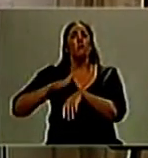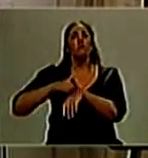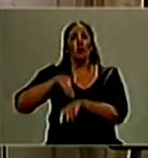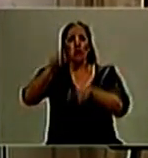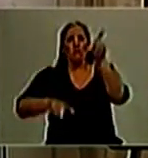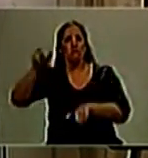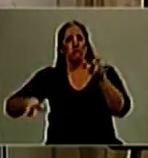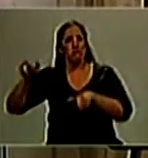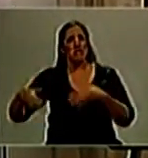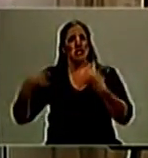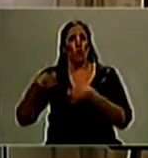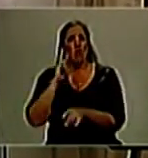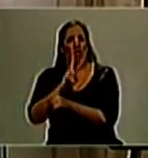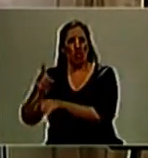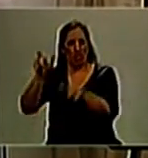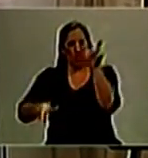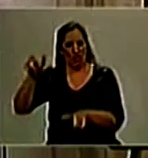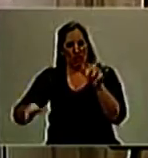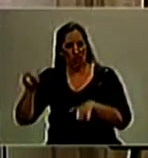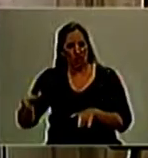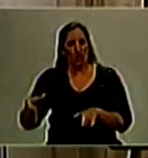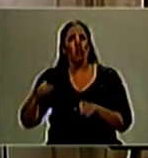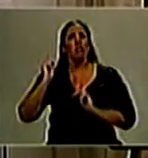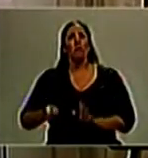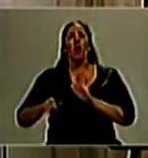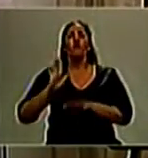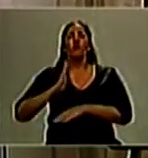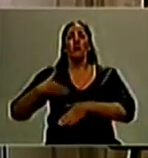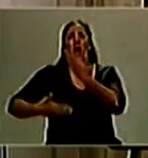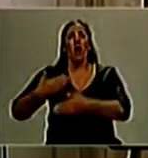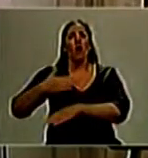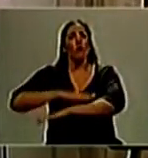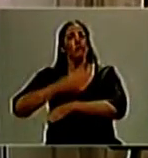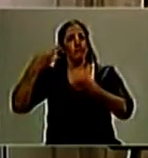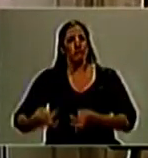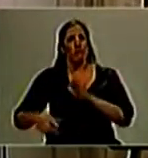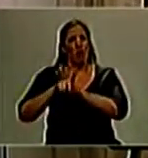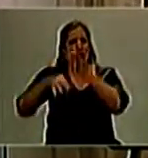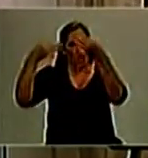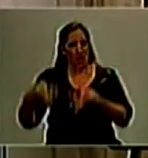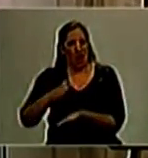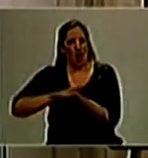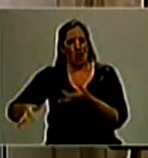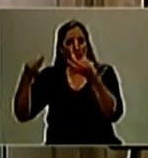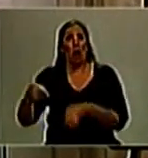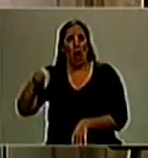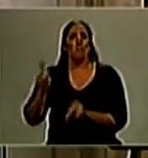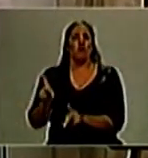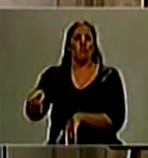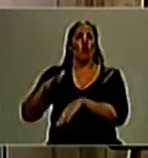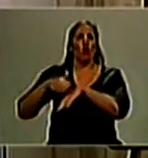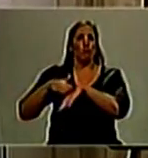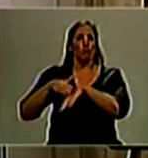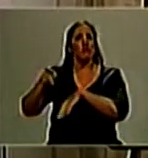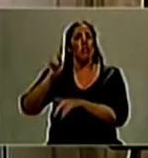habitantes y sobre la legalidad de los actos que sea de ahora en más quien sea responsable del